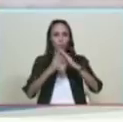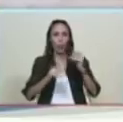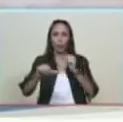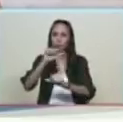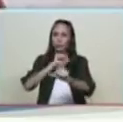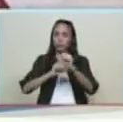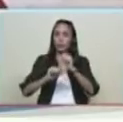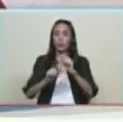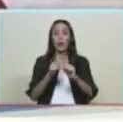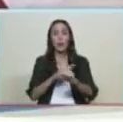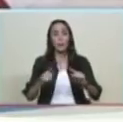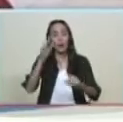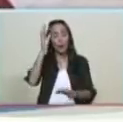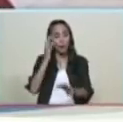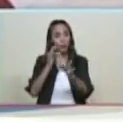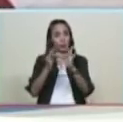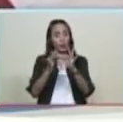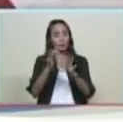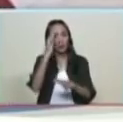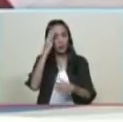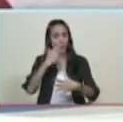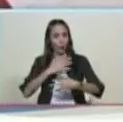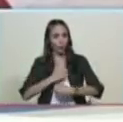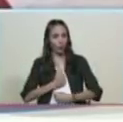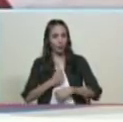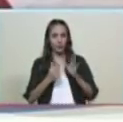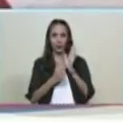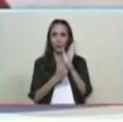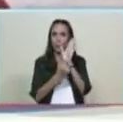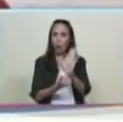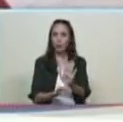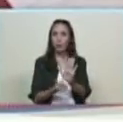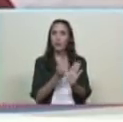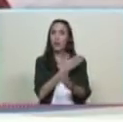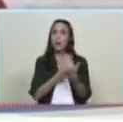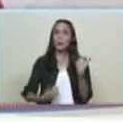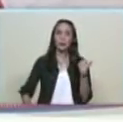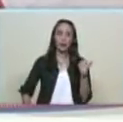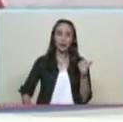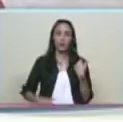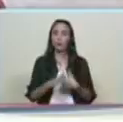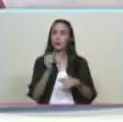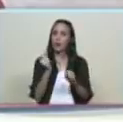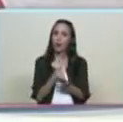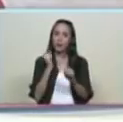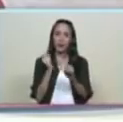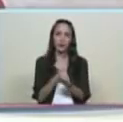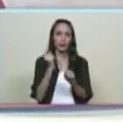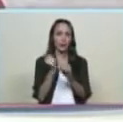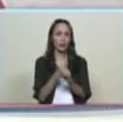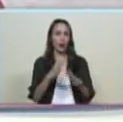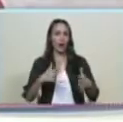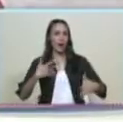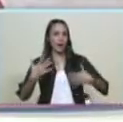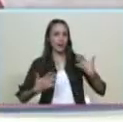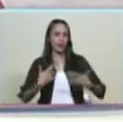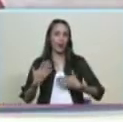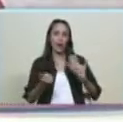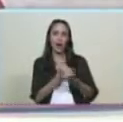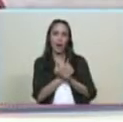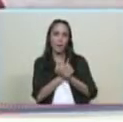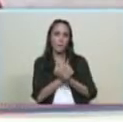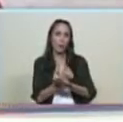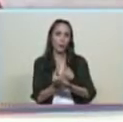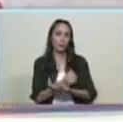ten presente que aquí tienes a tu presidente trabajando por tu felicidad trabajando con amor